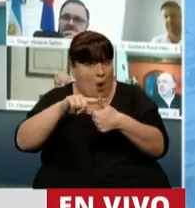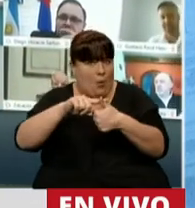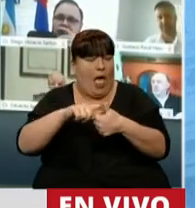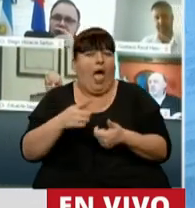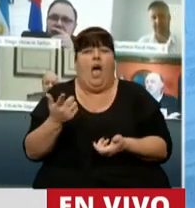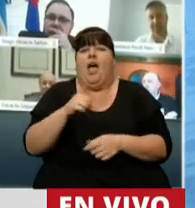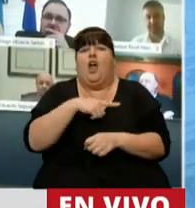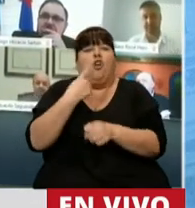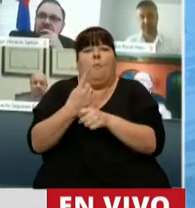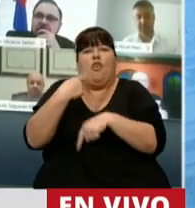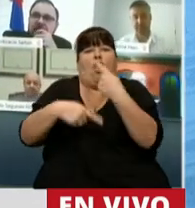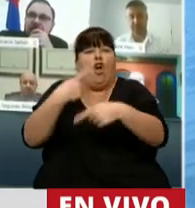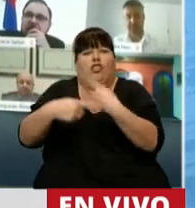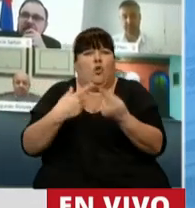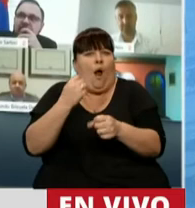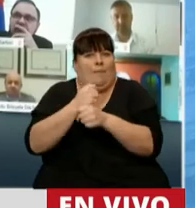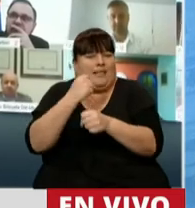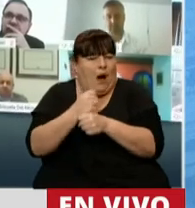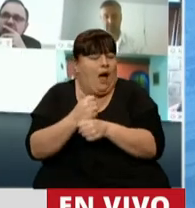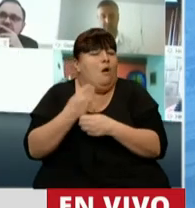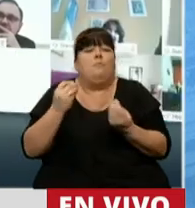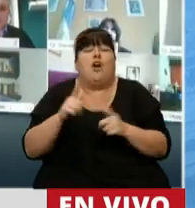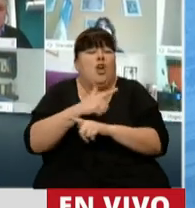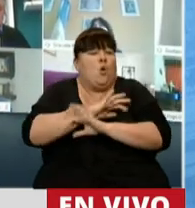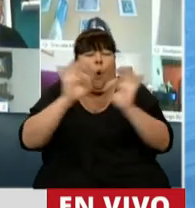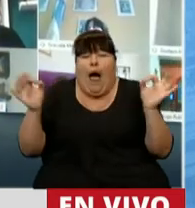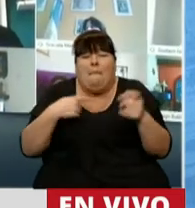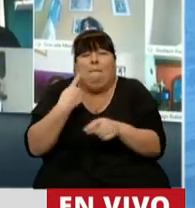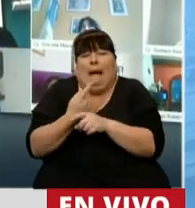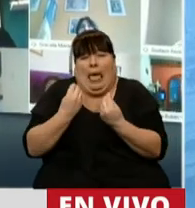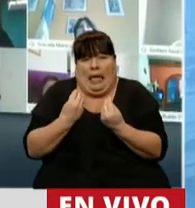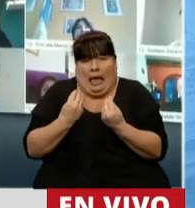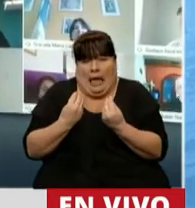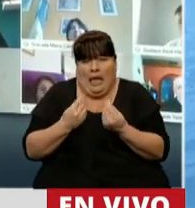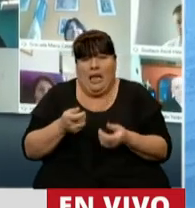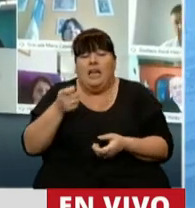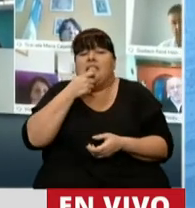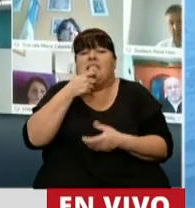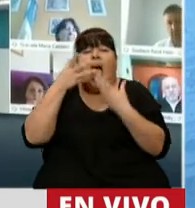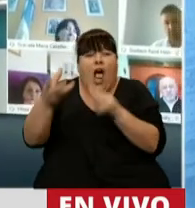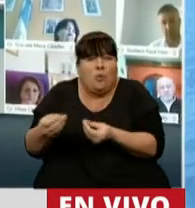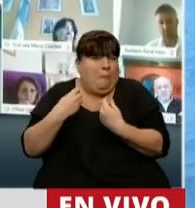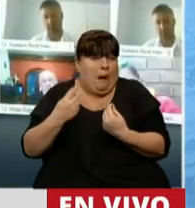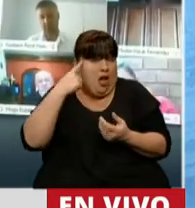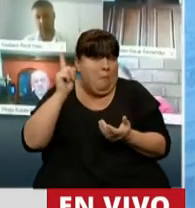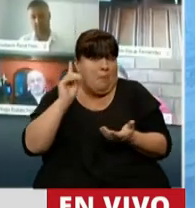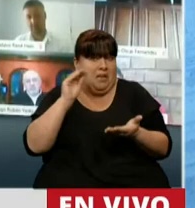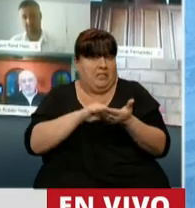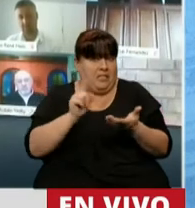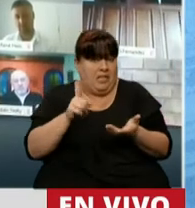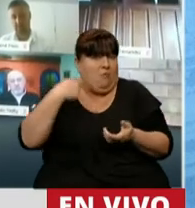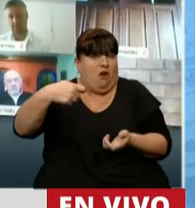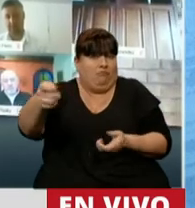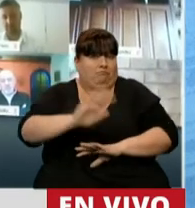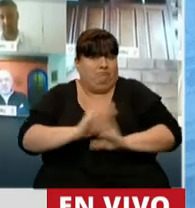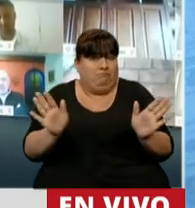que no tenían continuidad de explotación, porque no tenían ningún sentido, que fueran contempladas por la